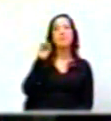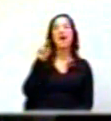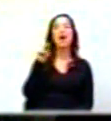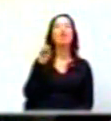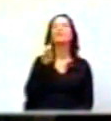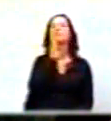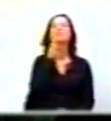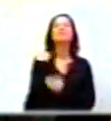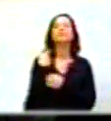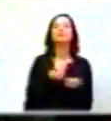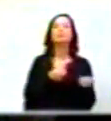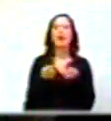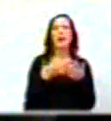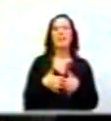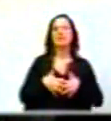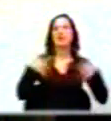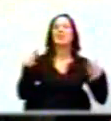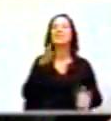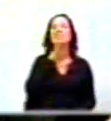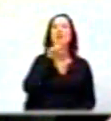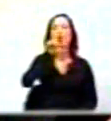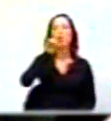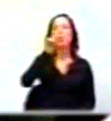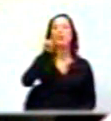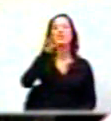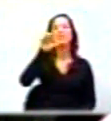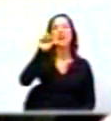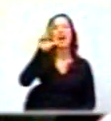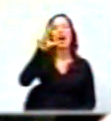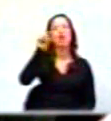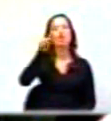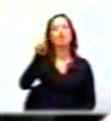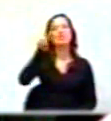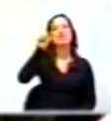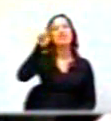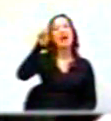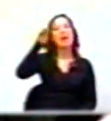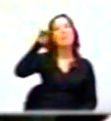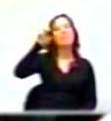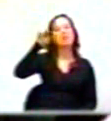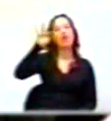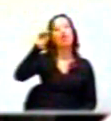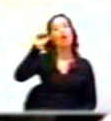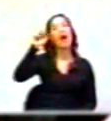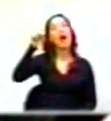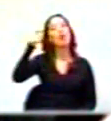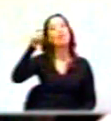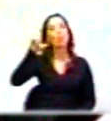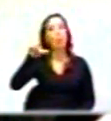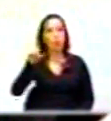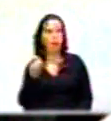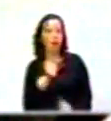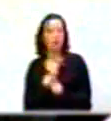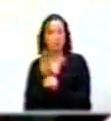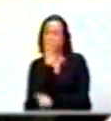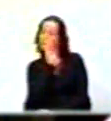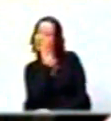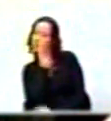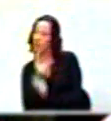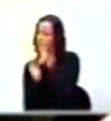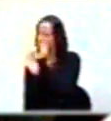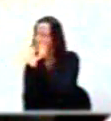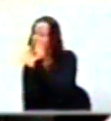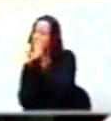por el gran empresario Luis Carlos Armiento Agulo, que le habla al oído al presidente, que le da consejos para hacer reformas